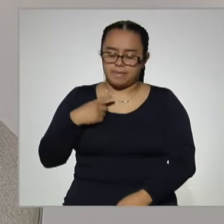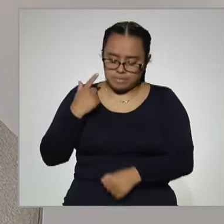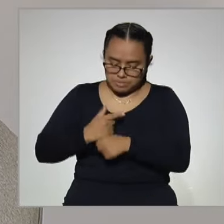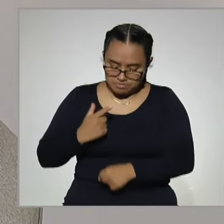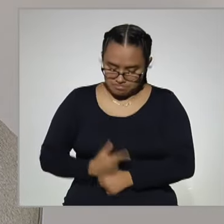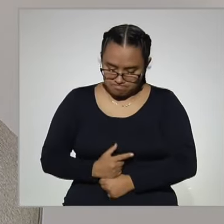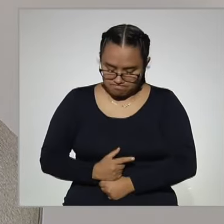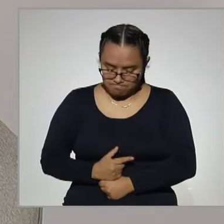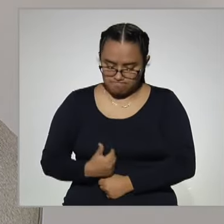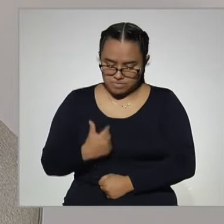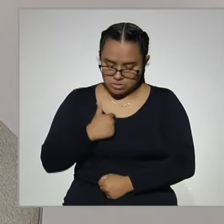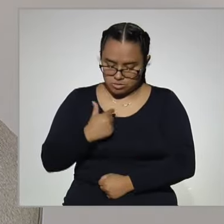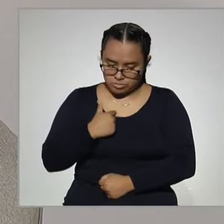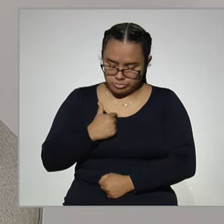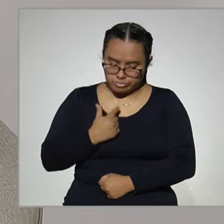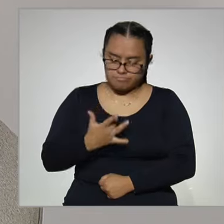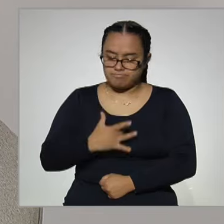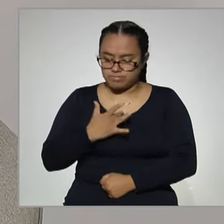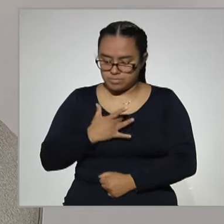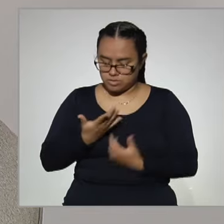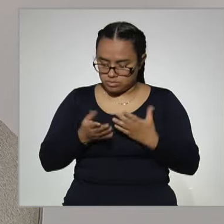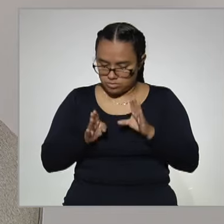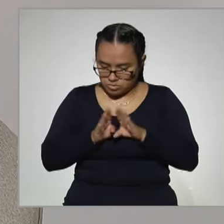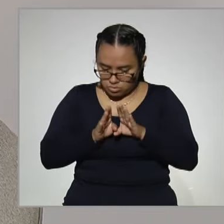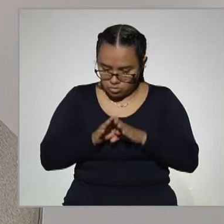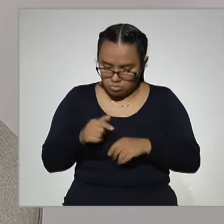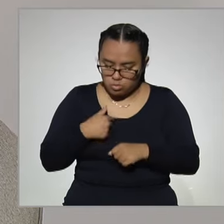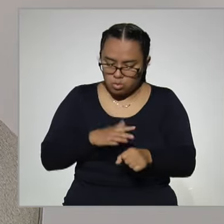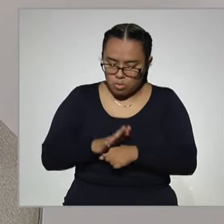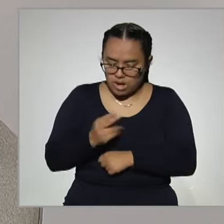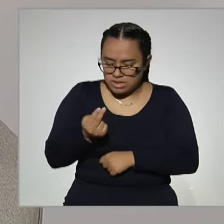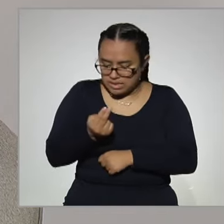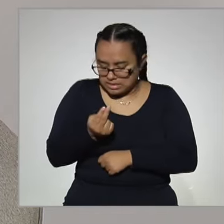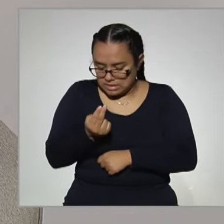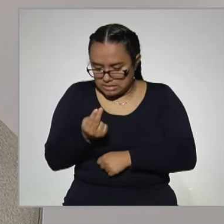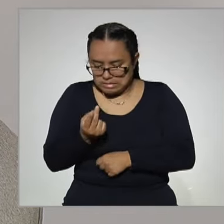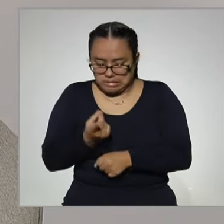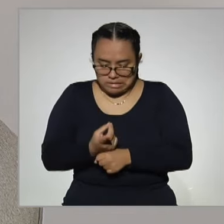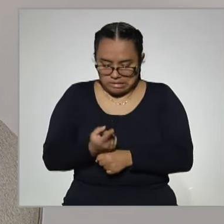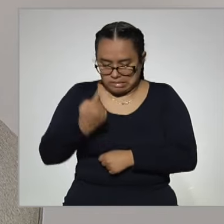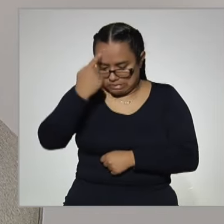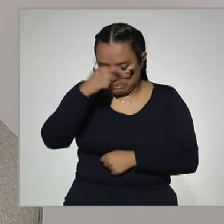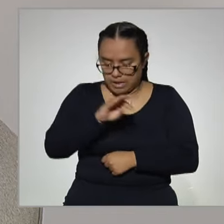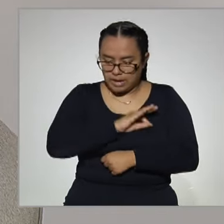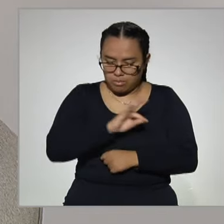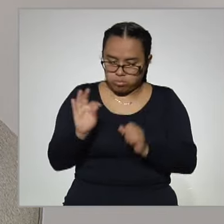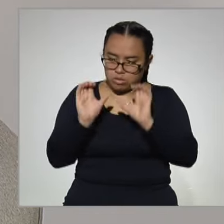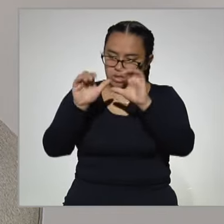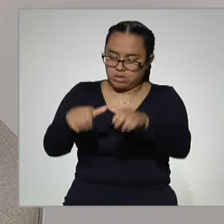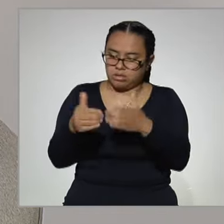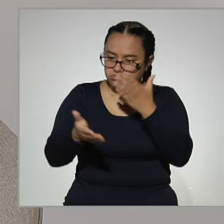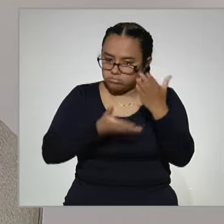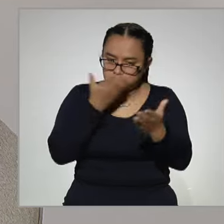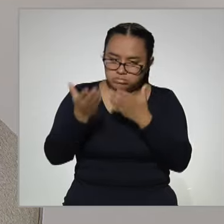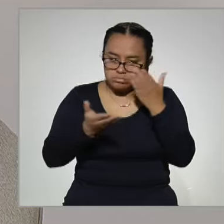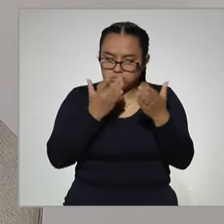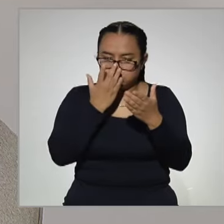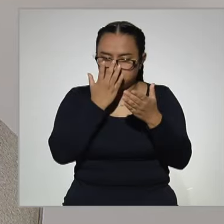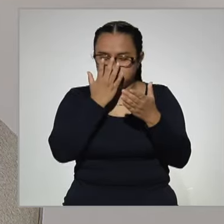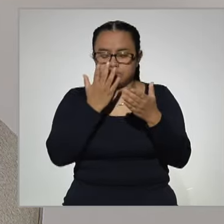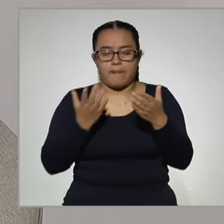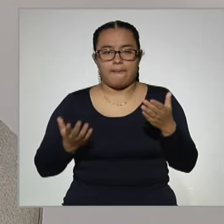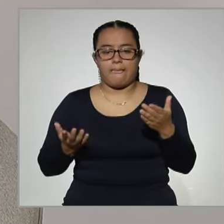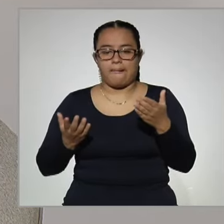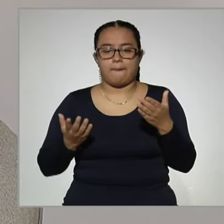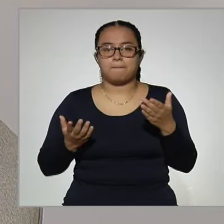las condiciones en las que me encuentro y cuáles son las necesidades que requiero para poder reincorporarme al sistema educativo, pues